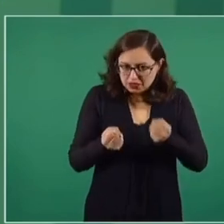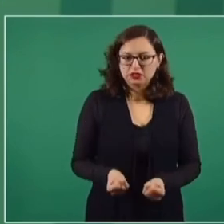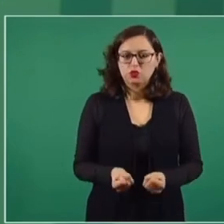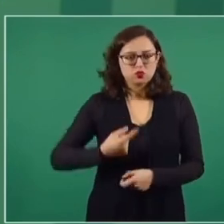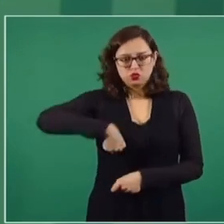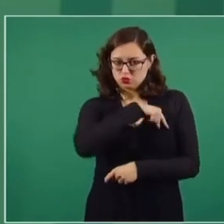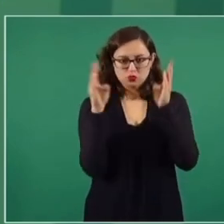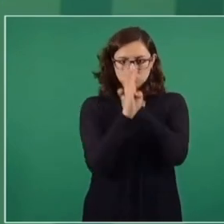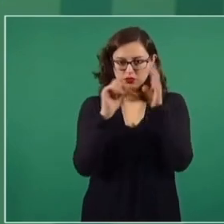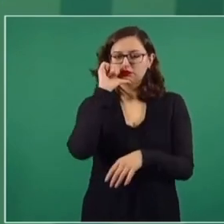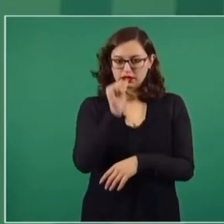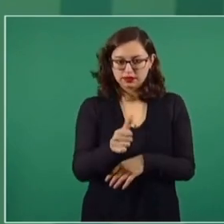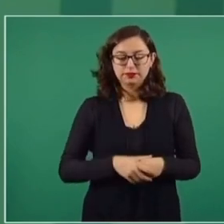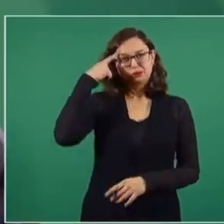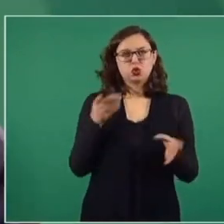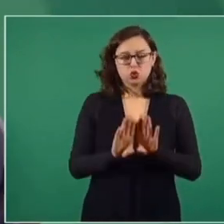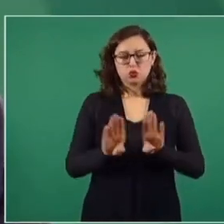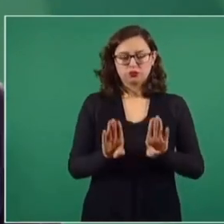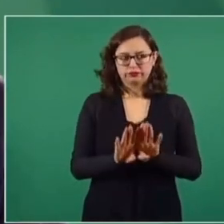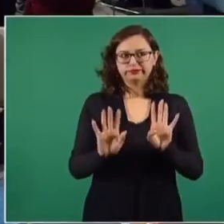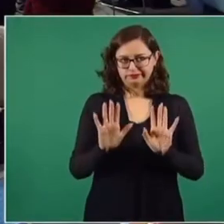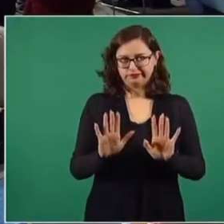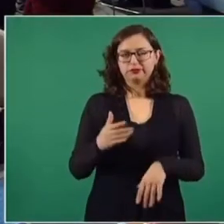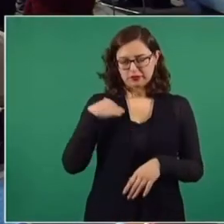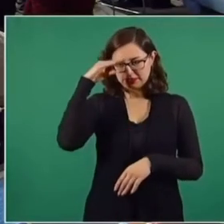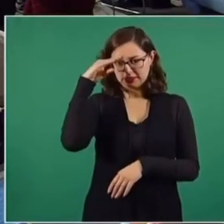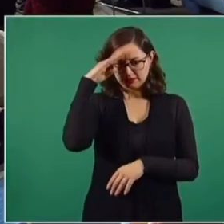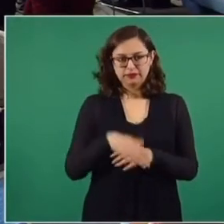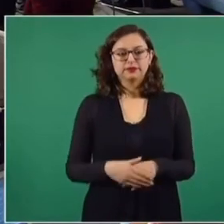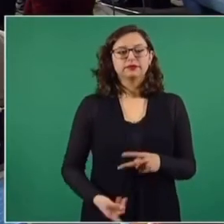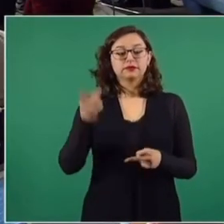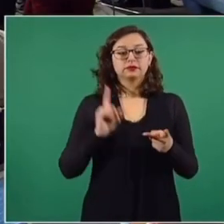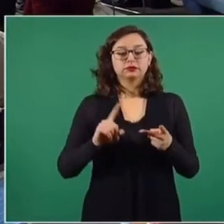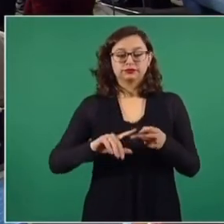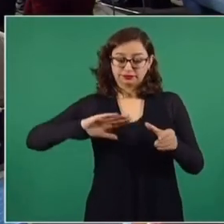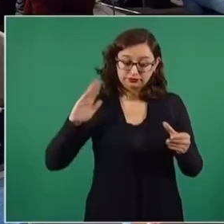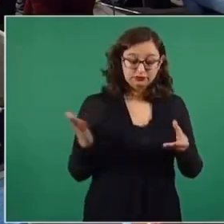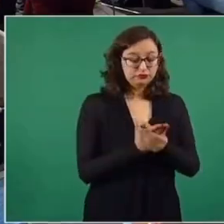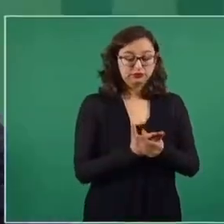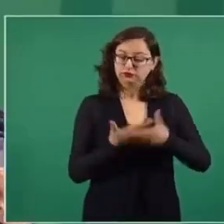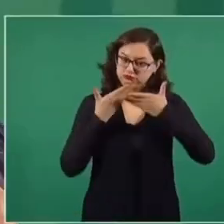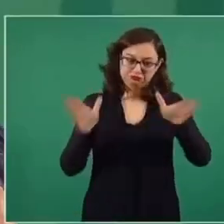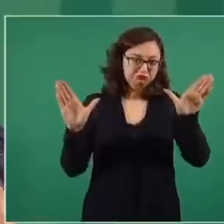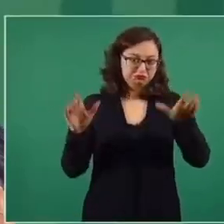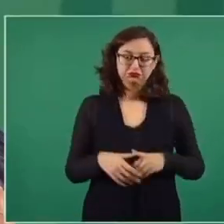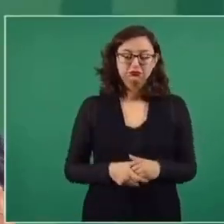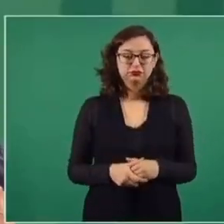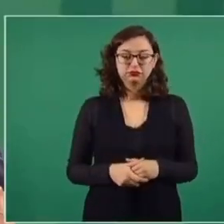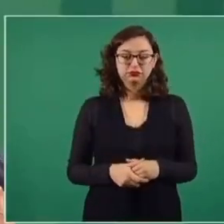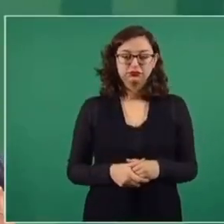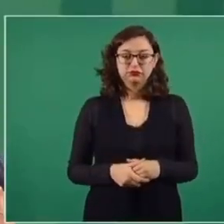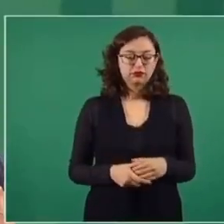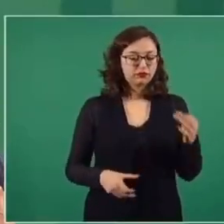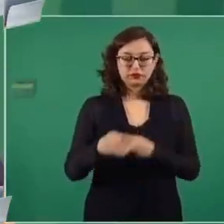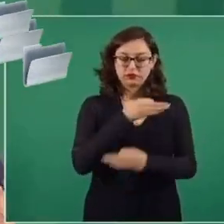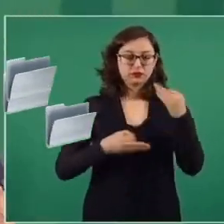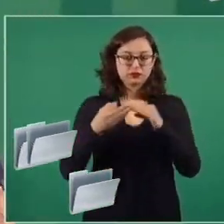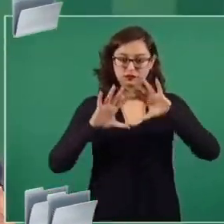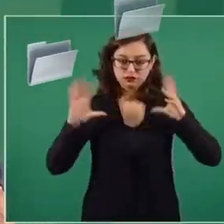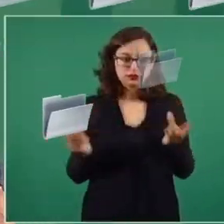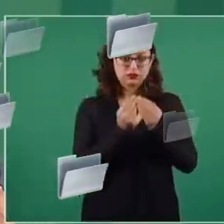no se espía a ninguna persona. Lo de los archivos, abrirlos, todos, expedientes,